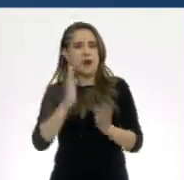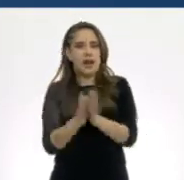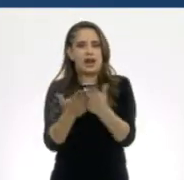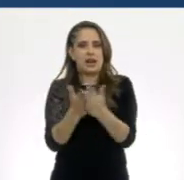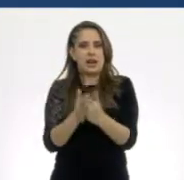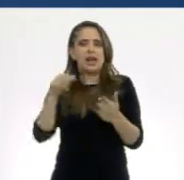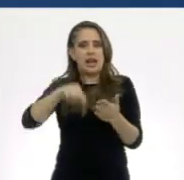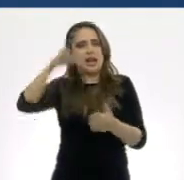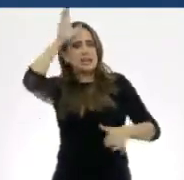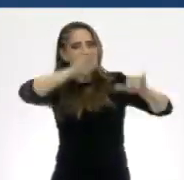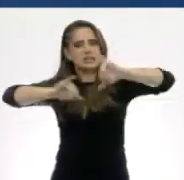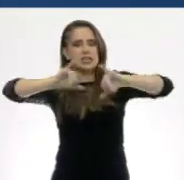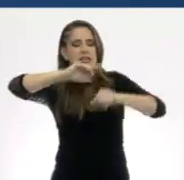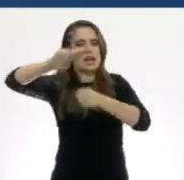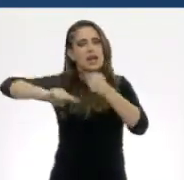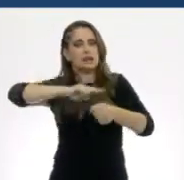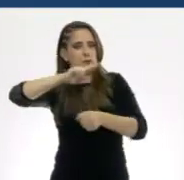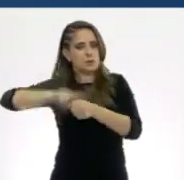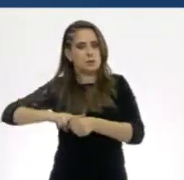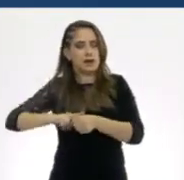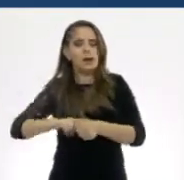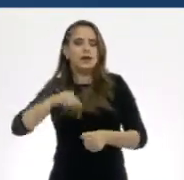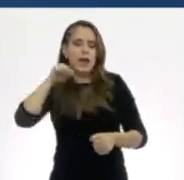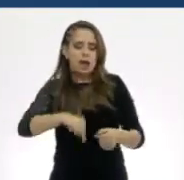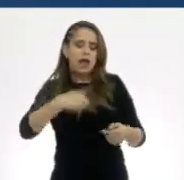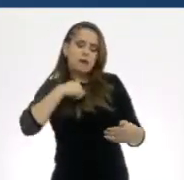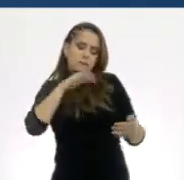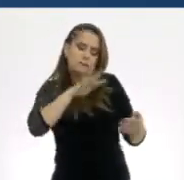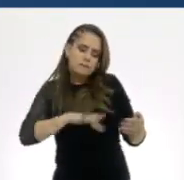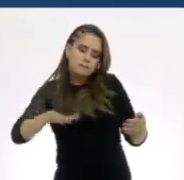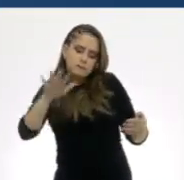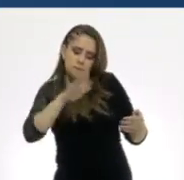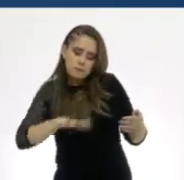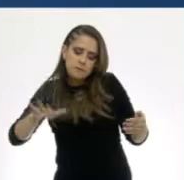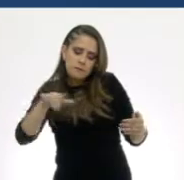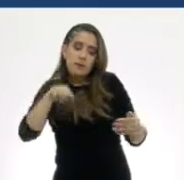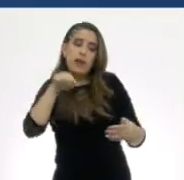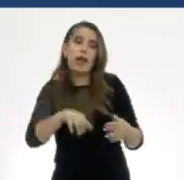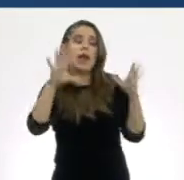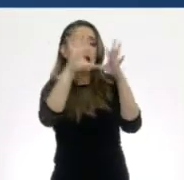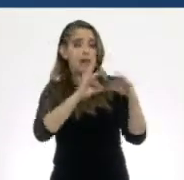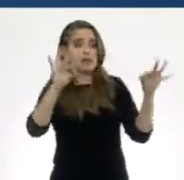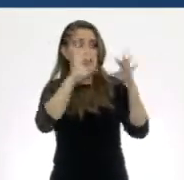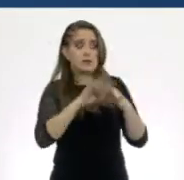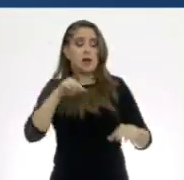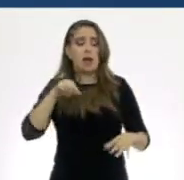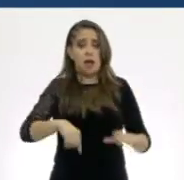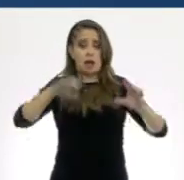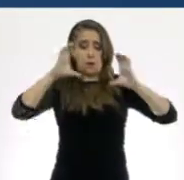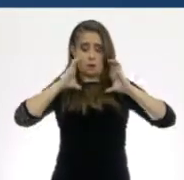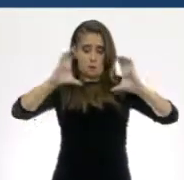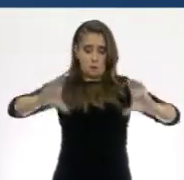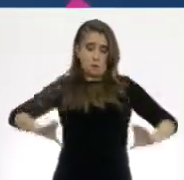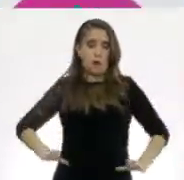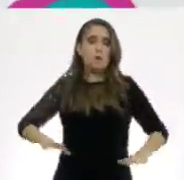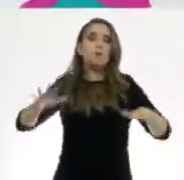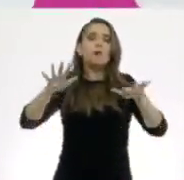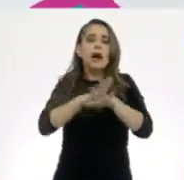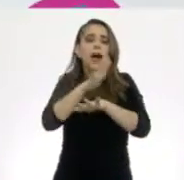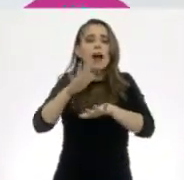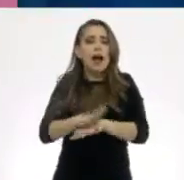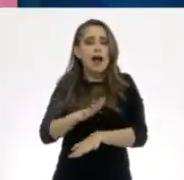de ciencias naturales. Y en mi libro explica que nuestros cuerpos tienen cambios.